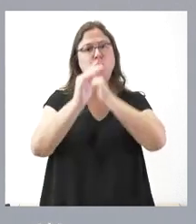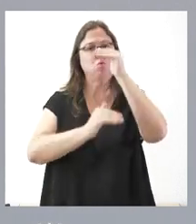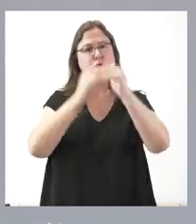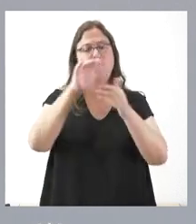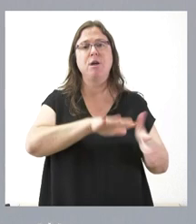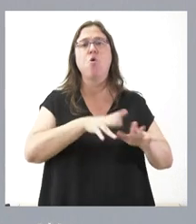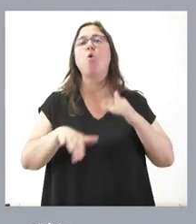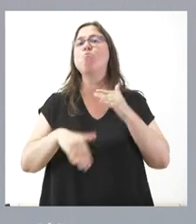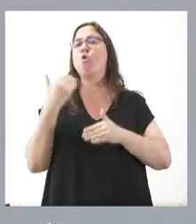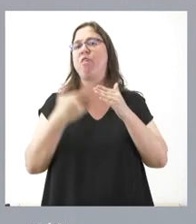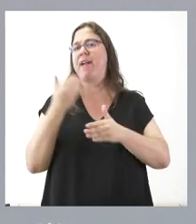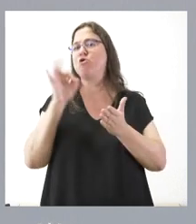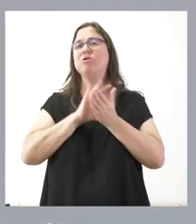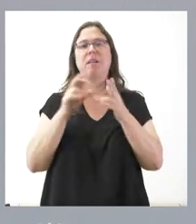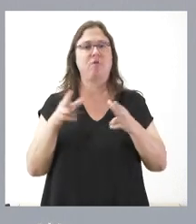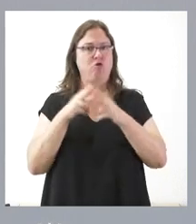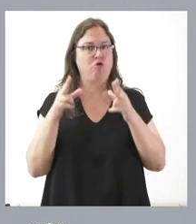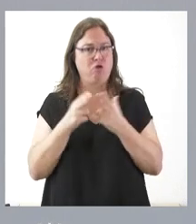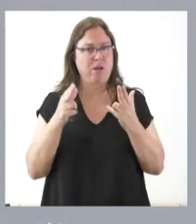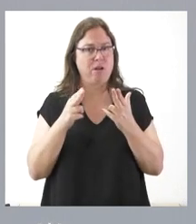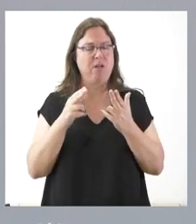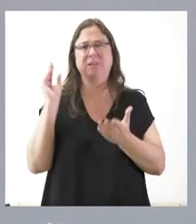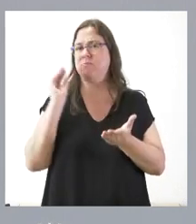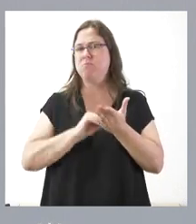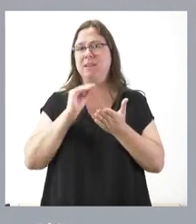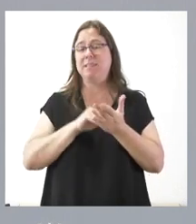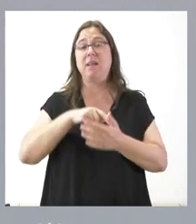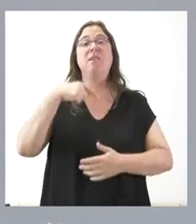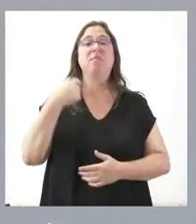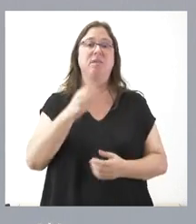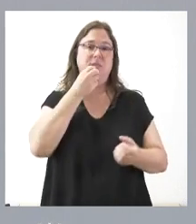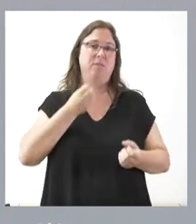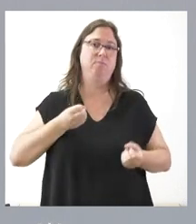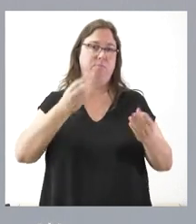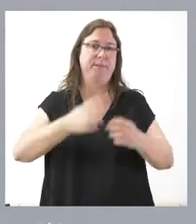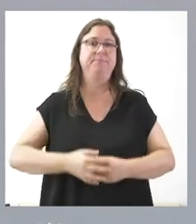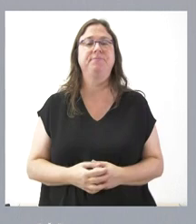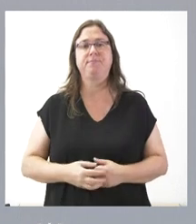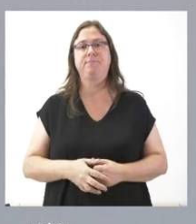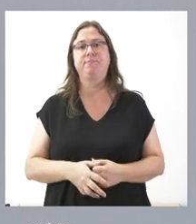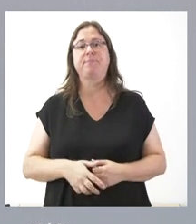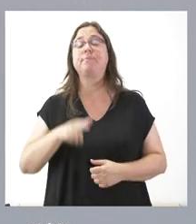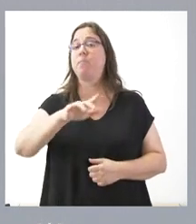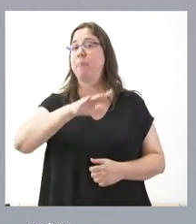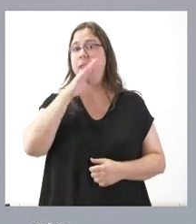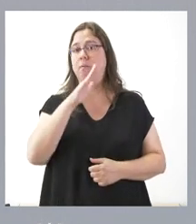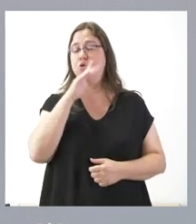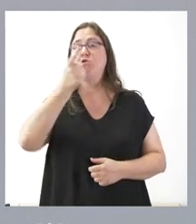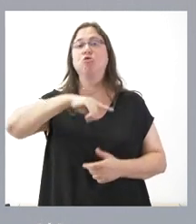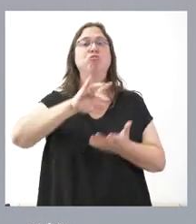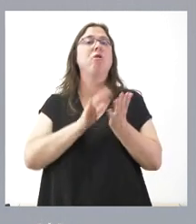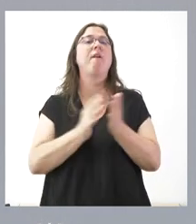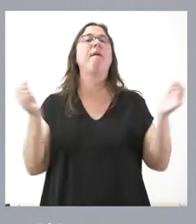de los servicios sociales que tantas veces el presidente ha trasladado. En este sentido, hemos aprobado